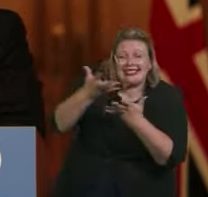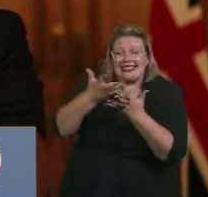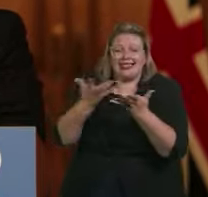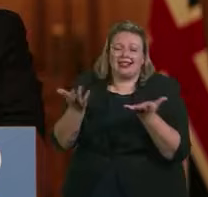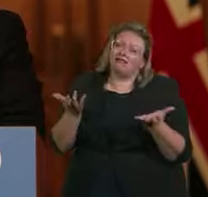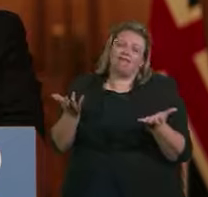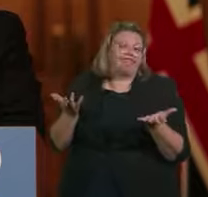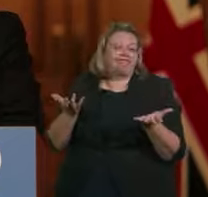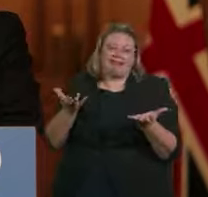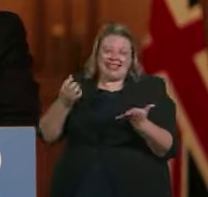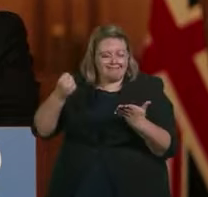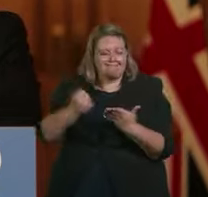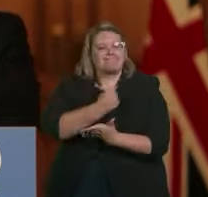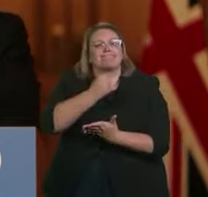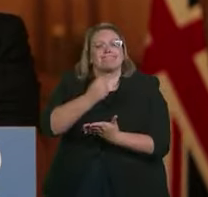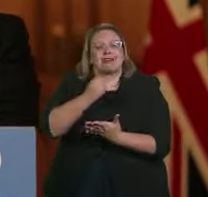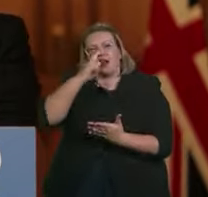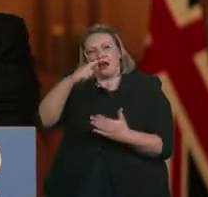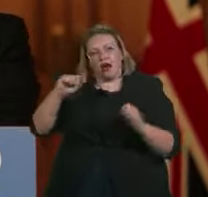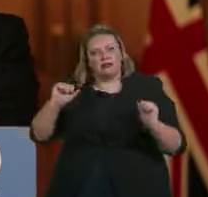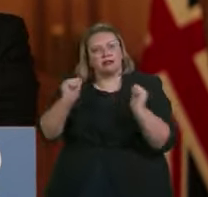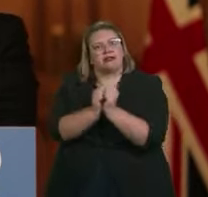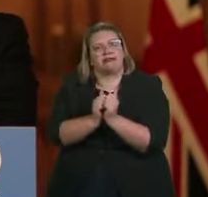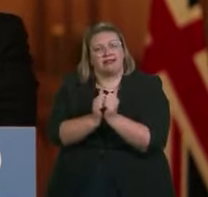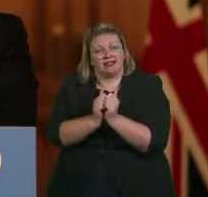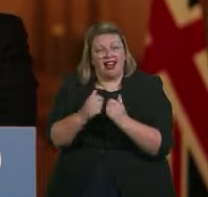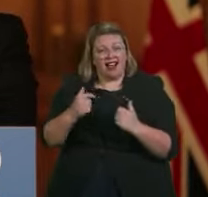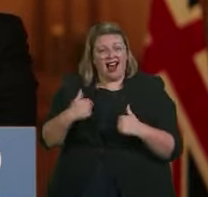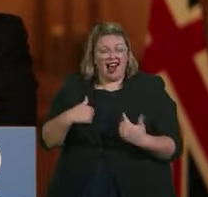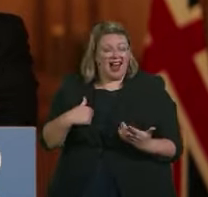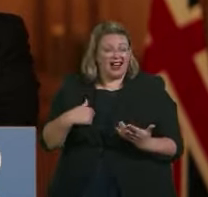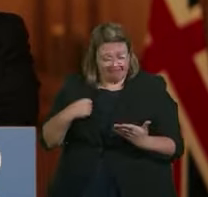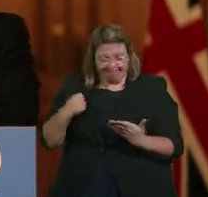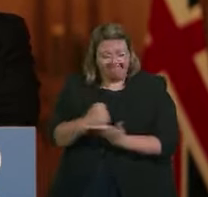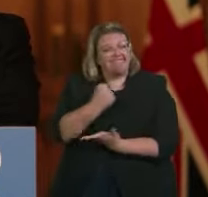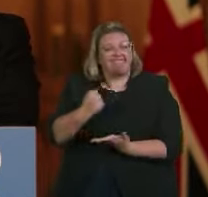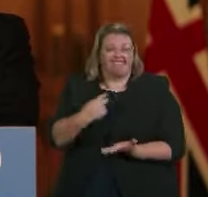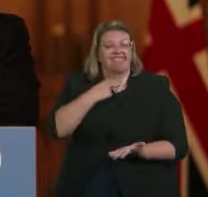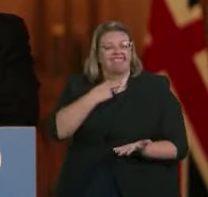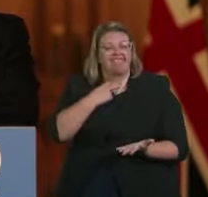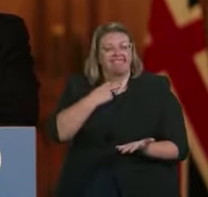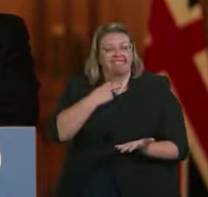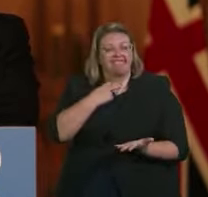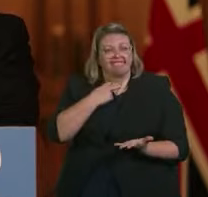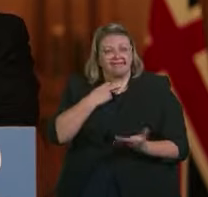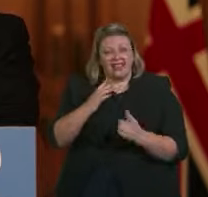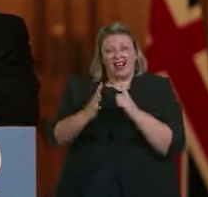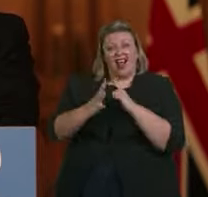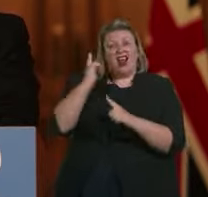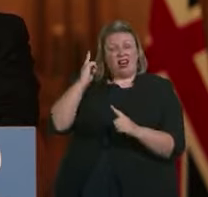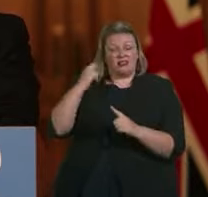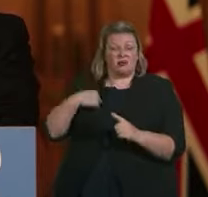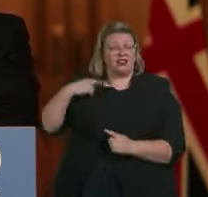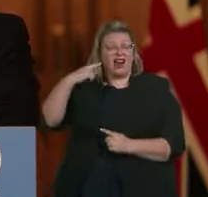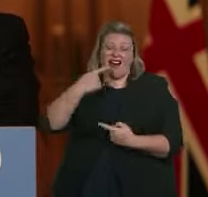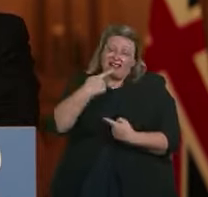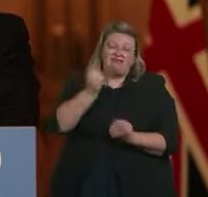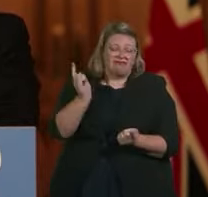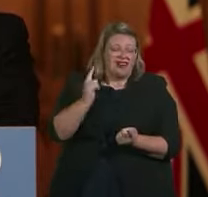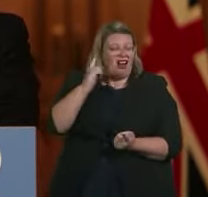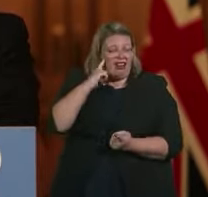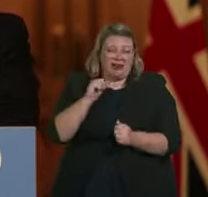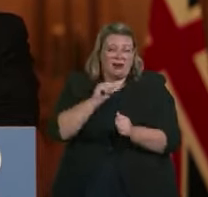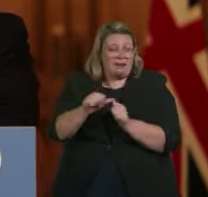Desafortunadamente no se llegó a un acuerdo. Y me arrepiento de eso. Como dije la semana pasada, tendríamos más posibilidades de